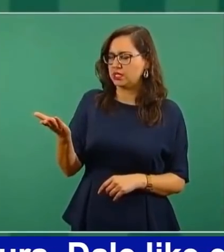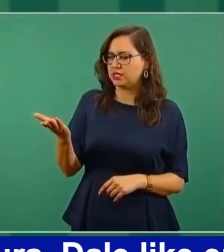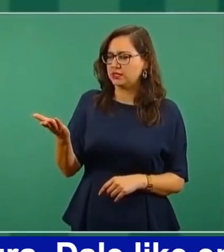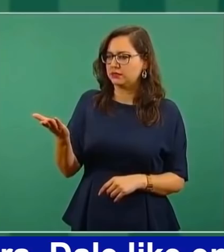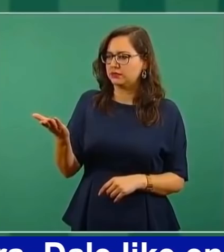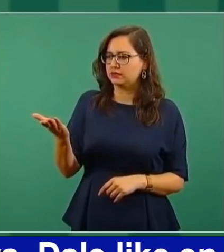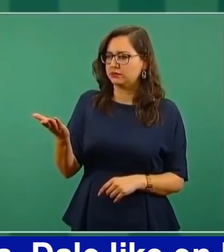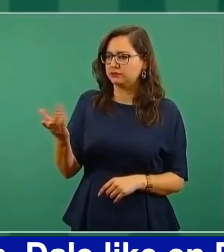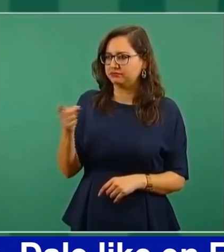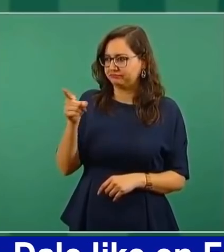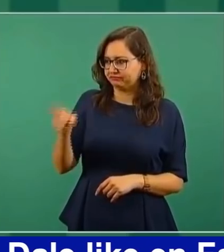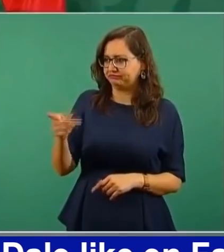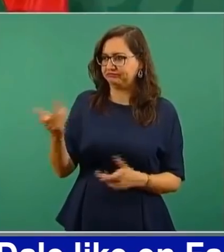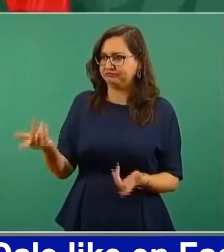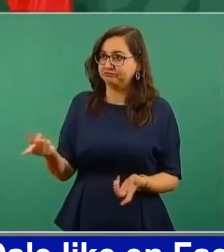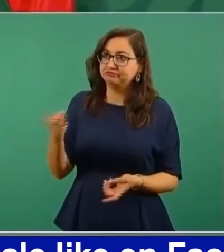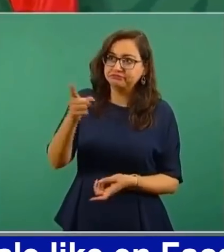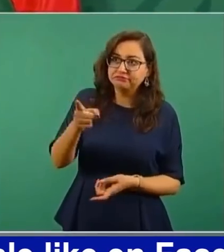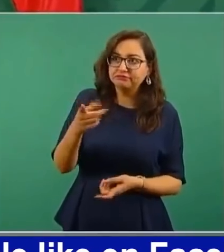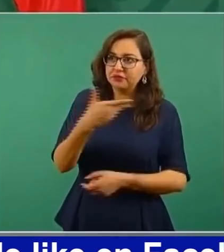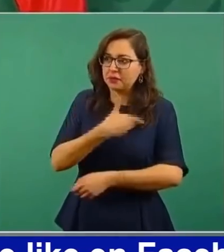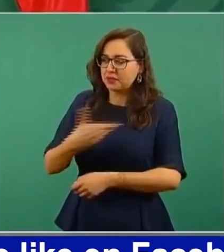el presidente Obregón